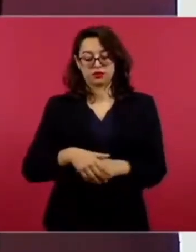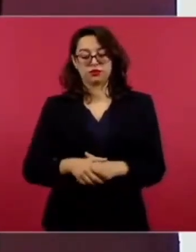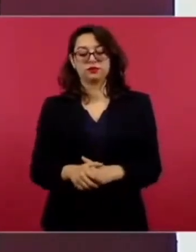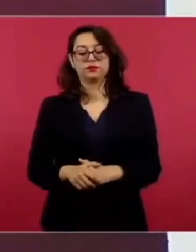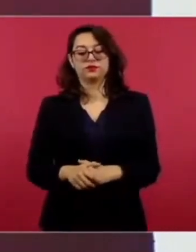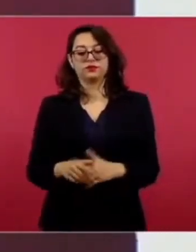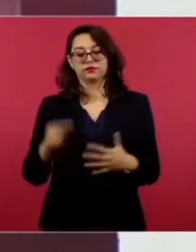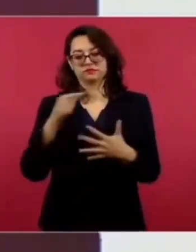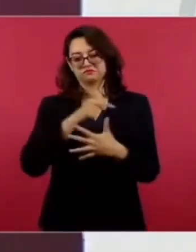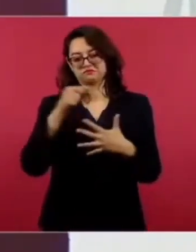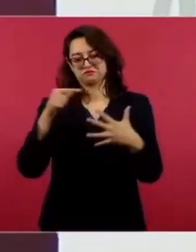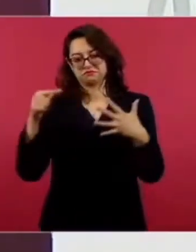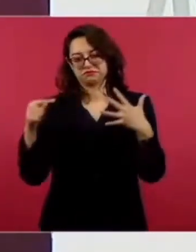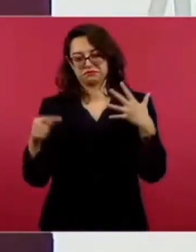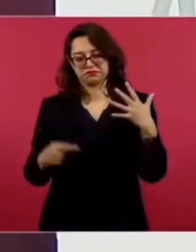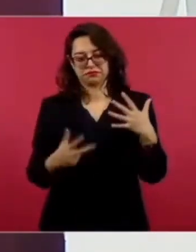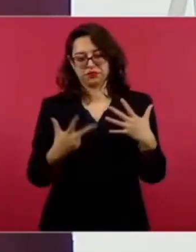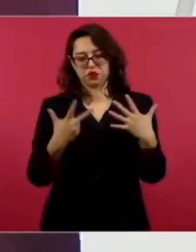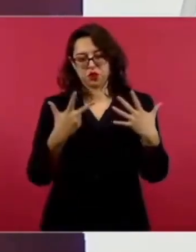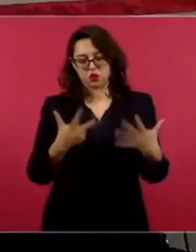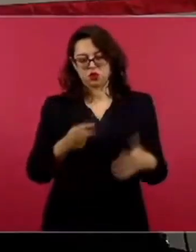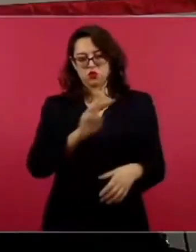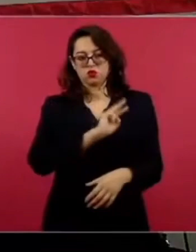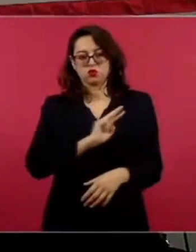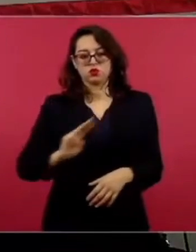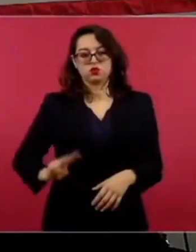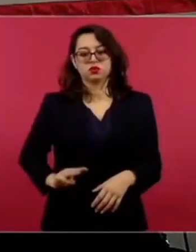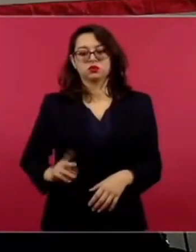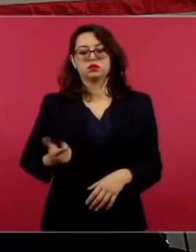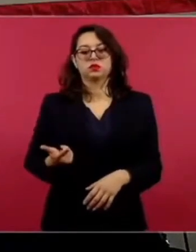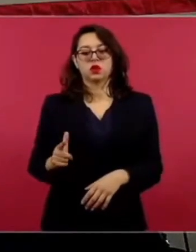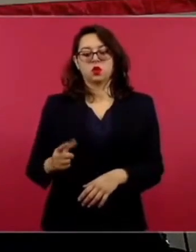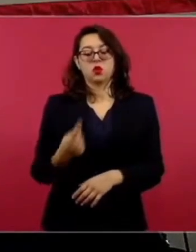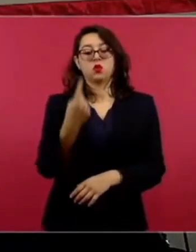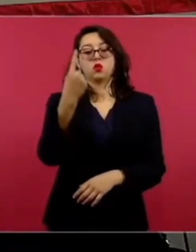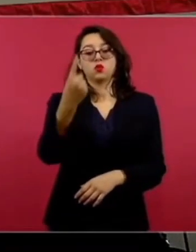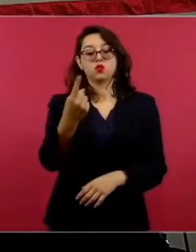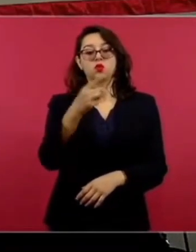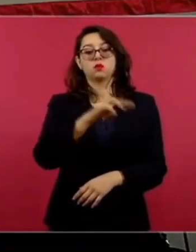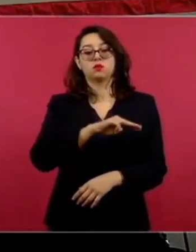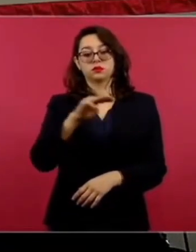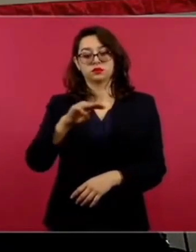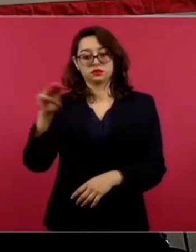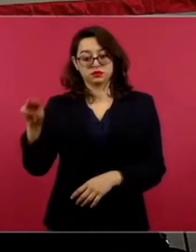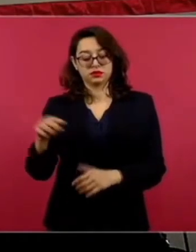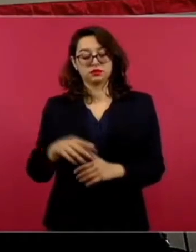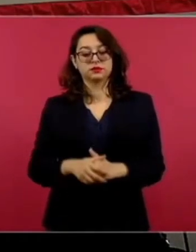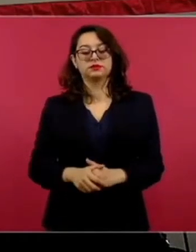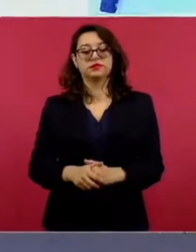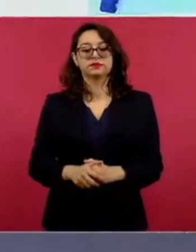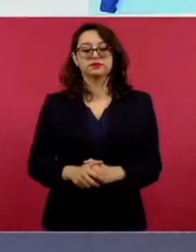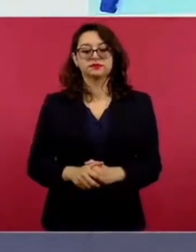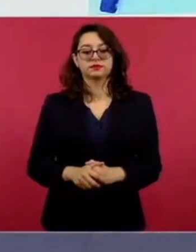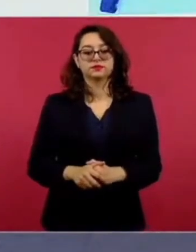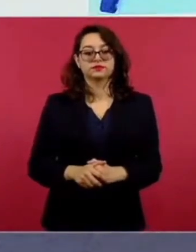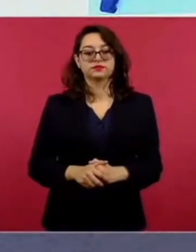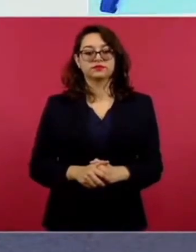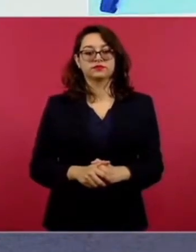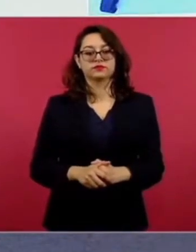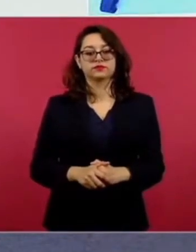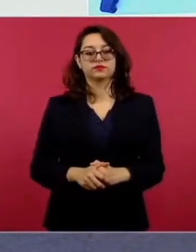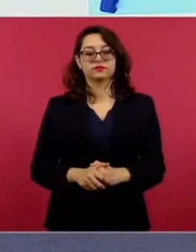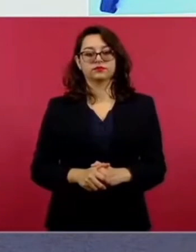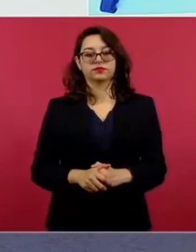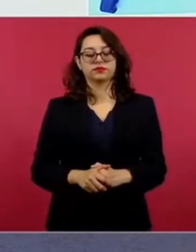Santiago, Celaya, Paseo del Grande y Salvatierra y uno de Michoacán, Calcualcomán. Aquí los resultados